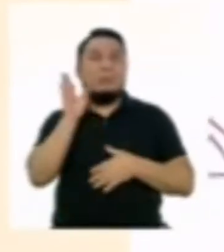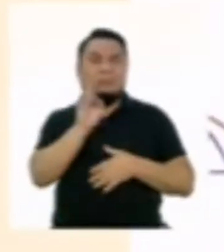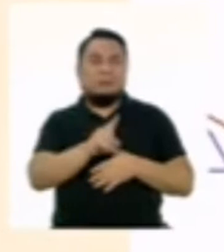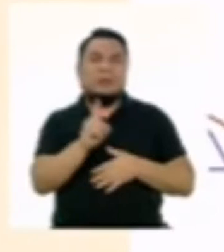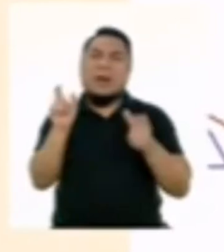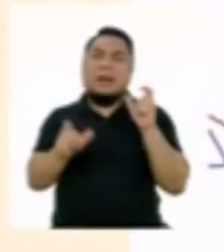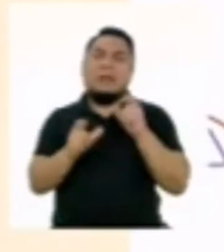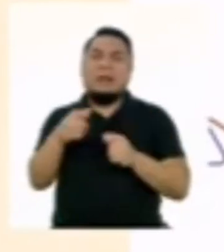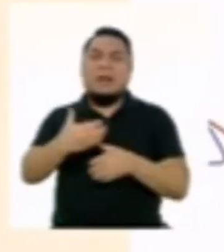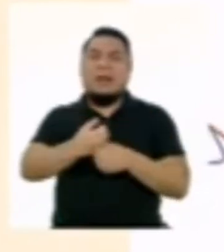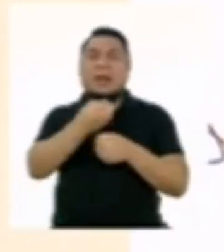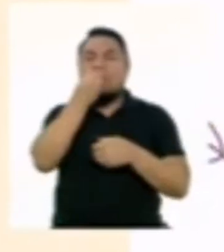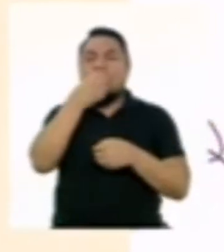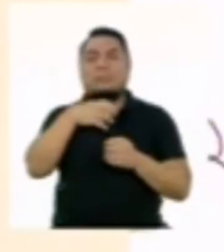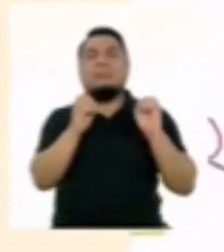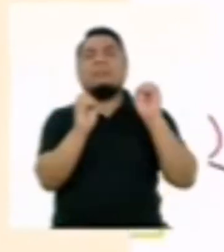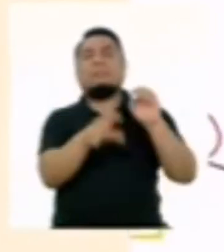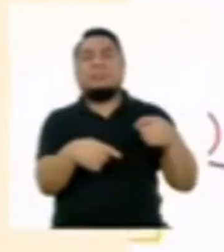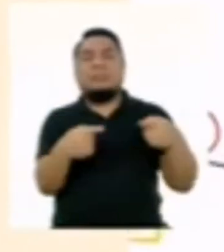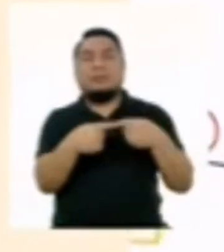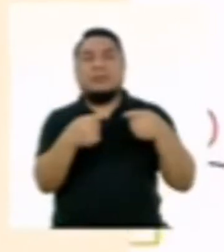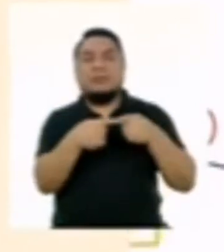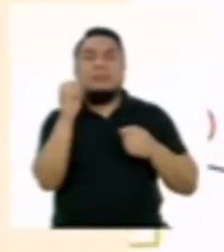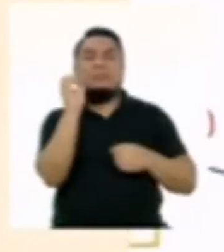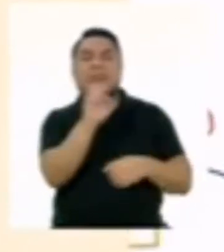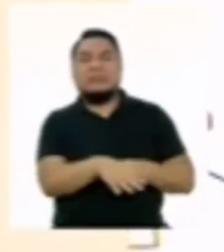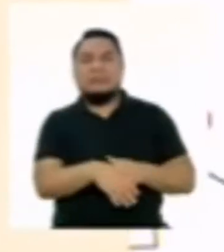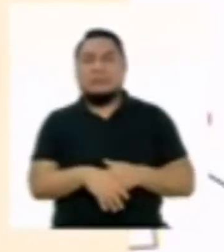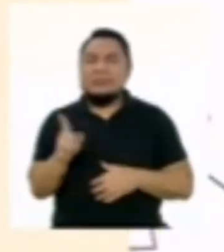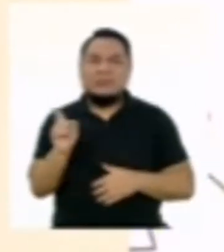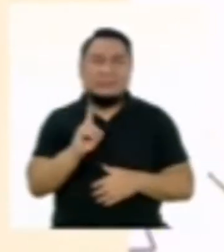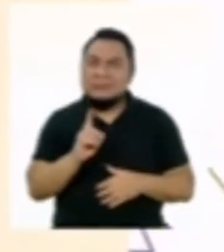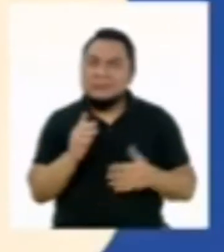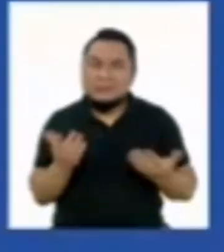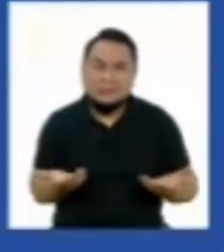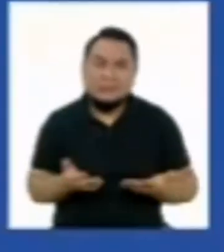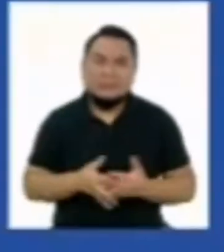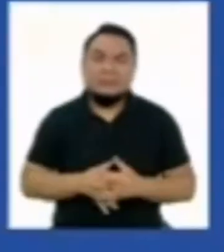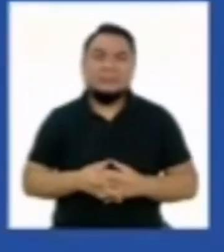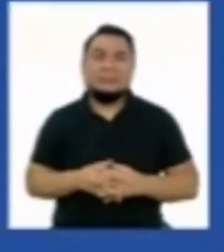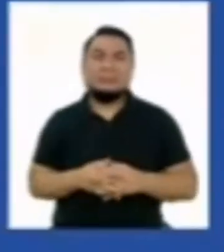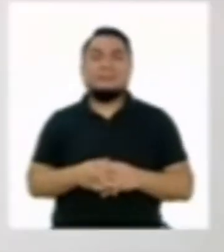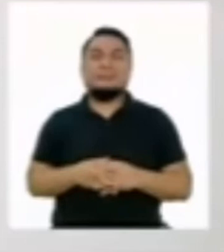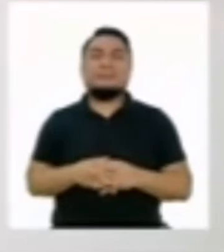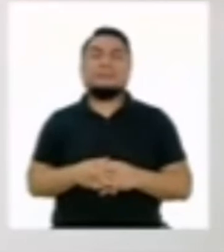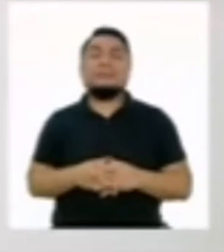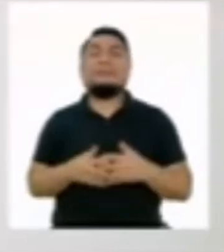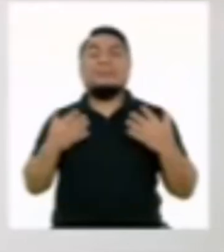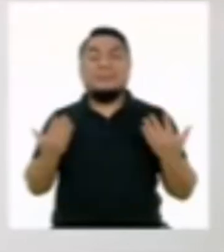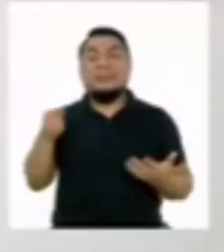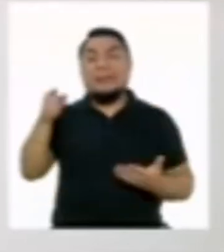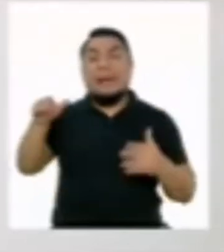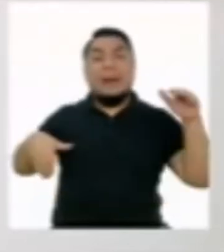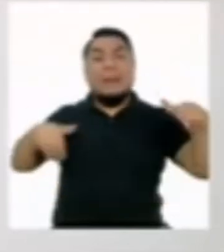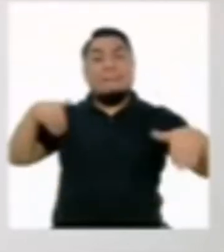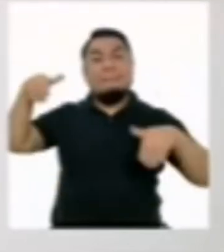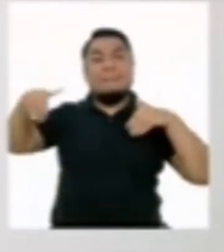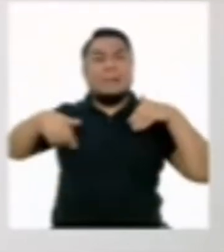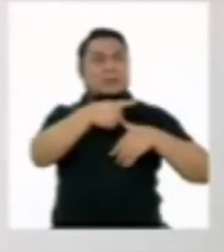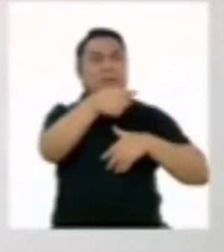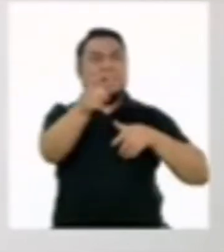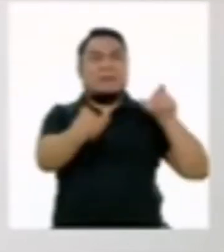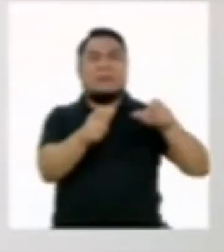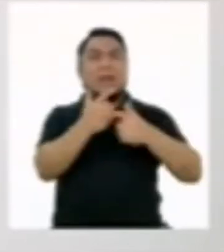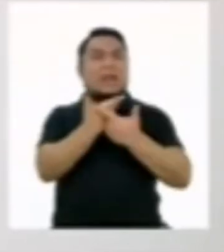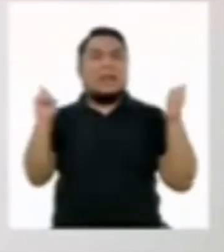personas que dejan sus bolsas de basura en las esquinas de las avenidas o aquí afuera. La playa es pública.